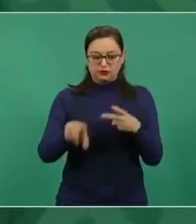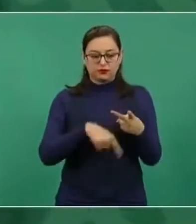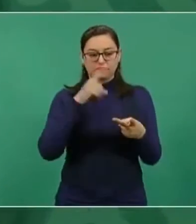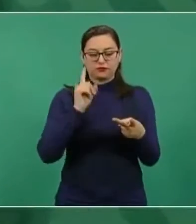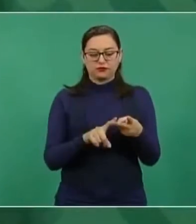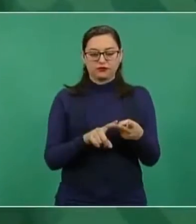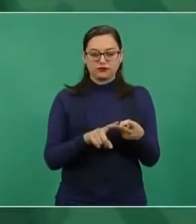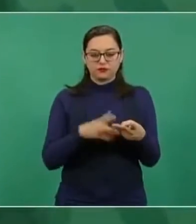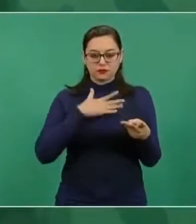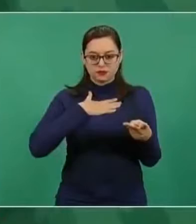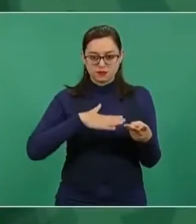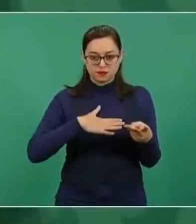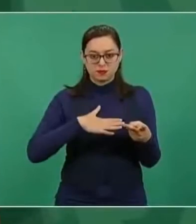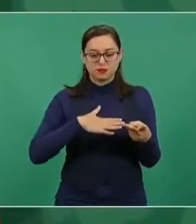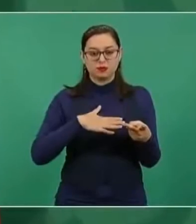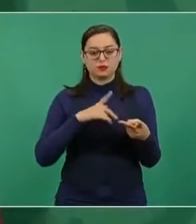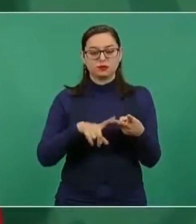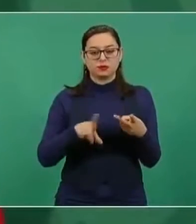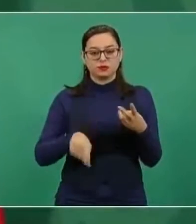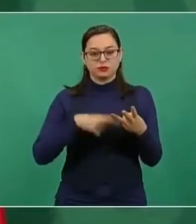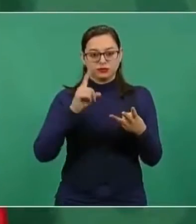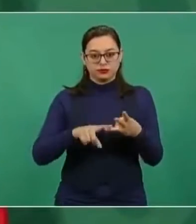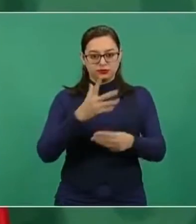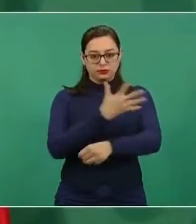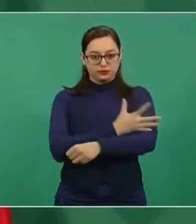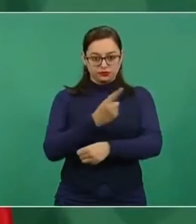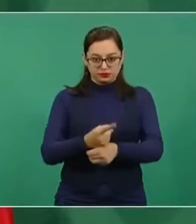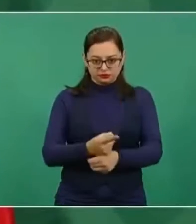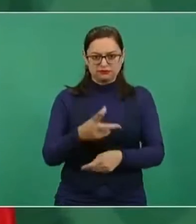justicia, de honestidad